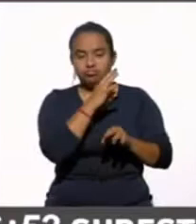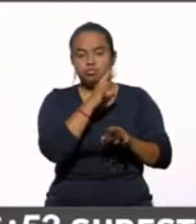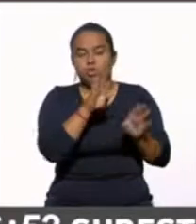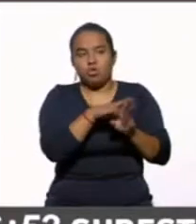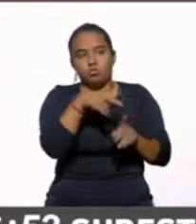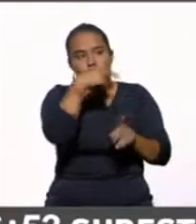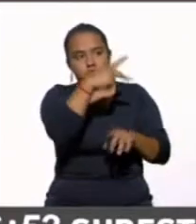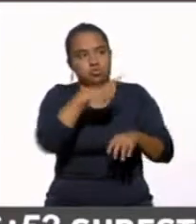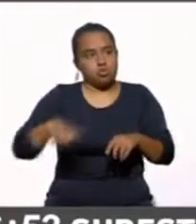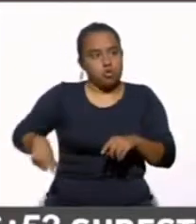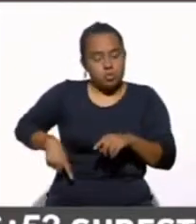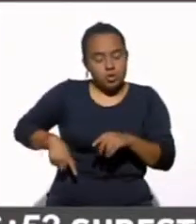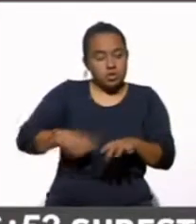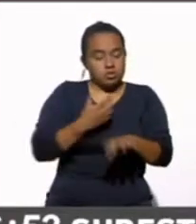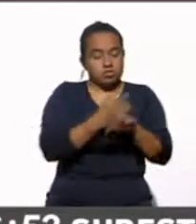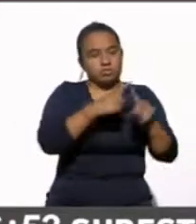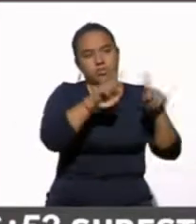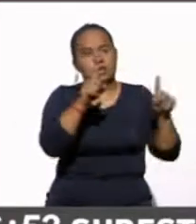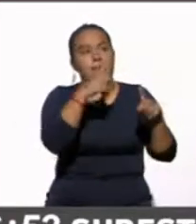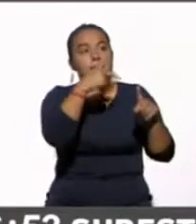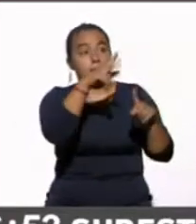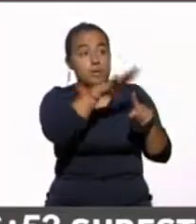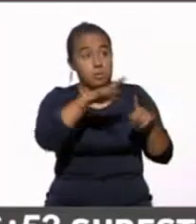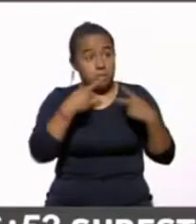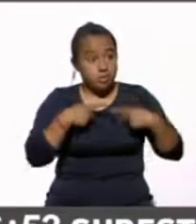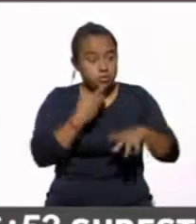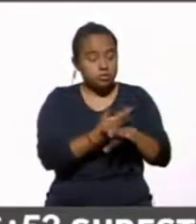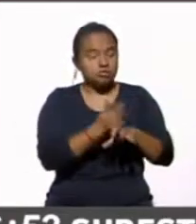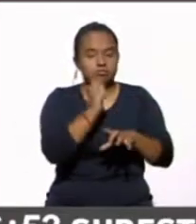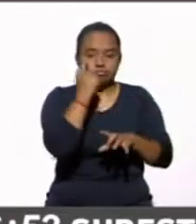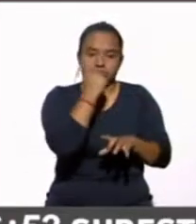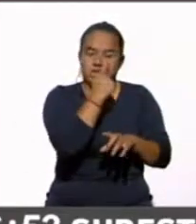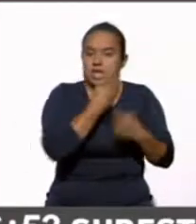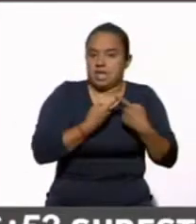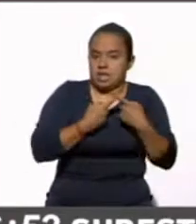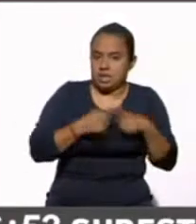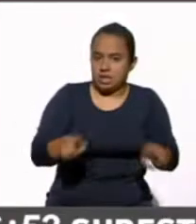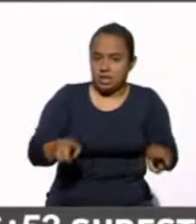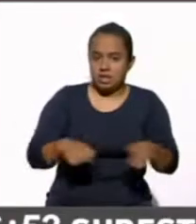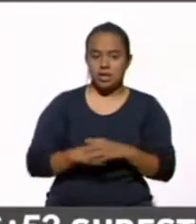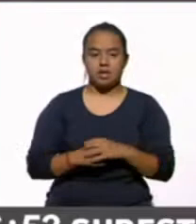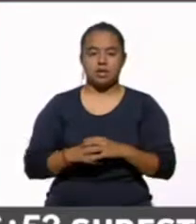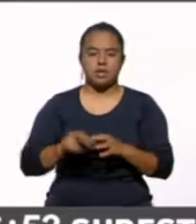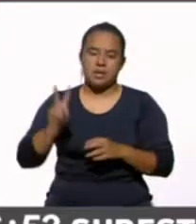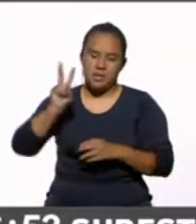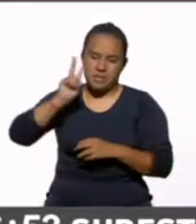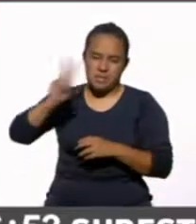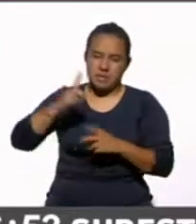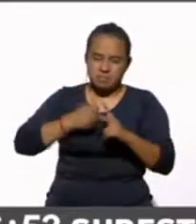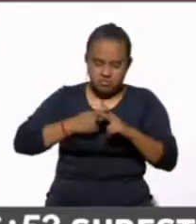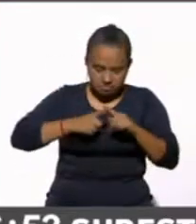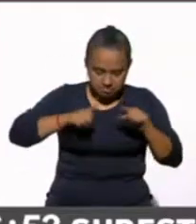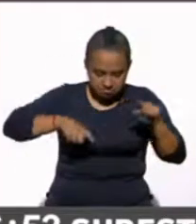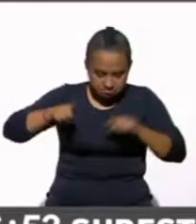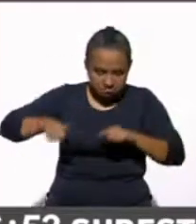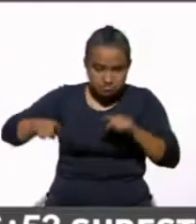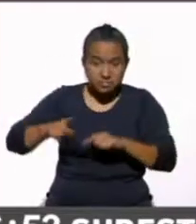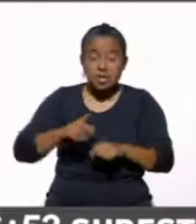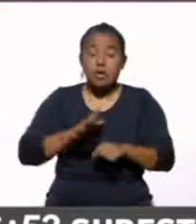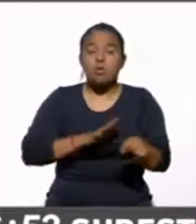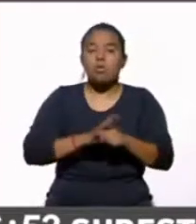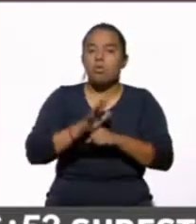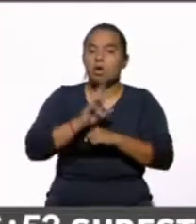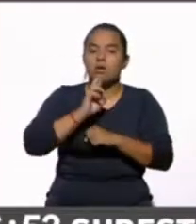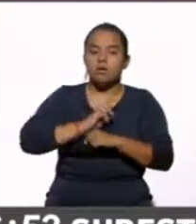gobierno de Estados Unidos y como verás también en este gráfico, a quien evaluamos relativamente mejor,